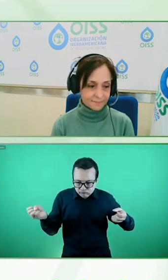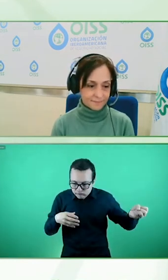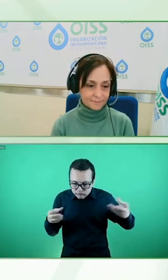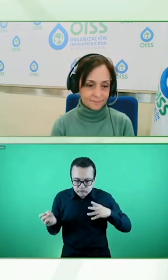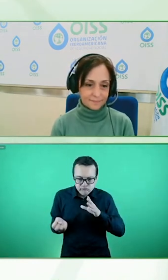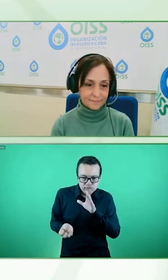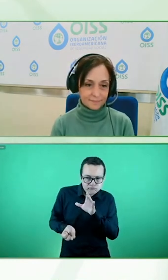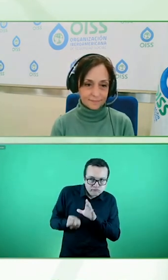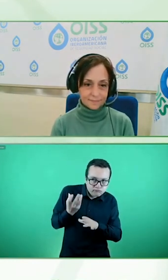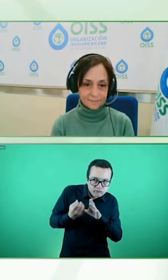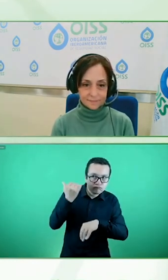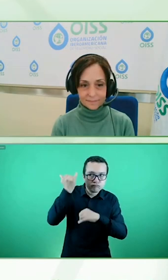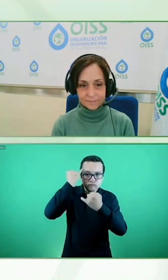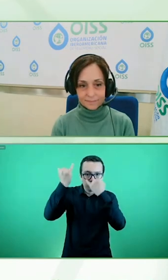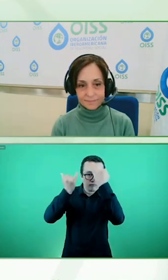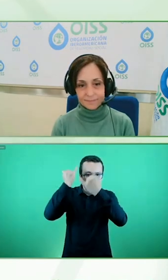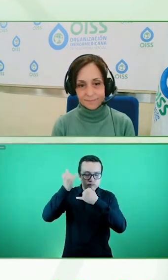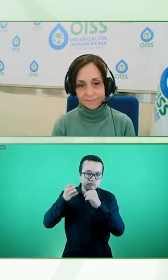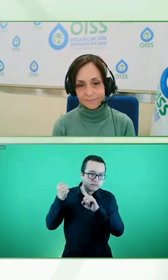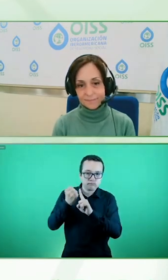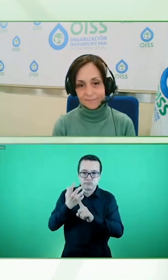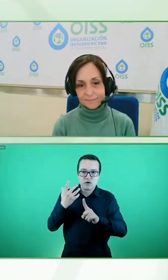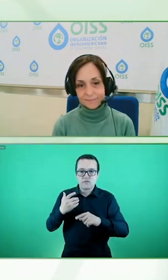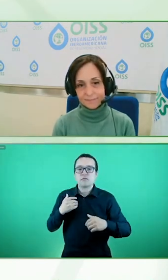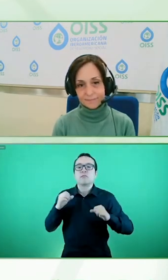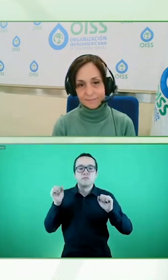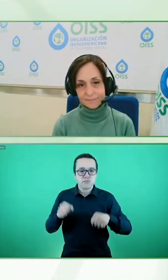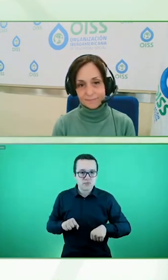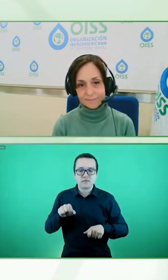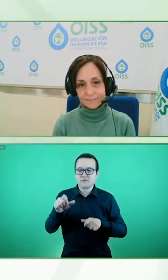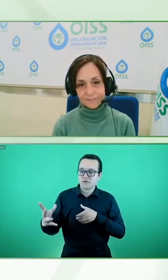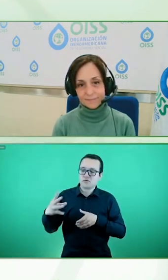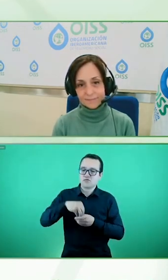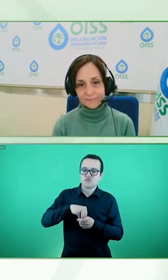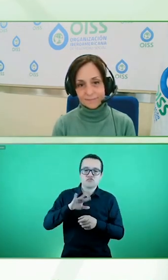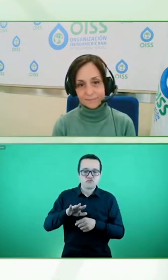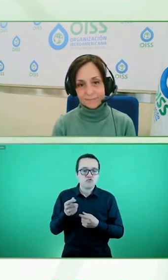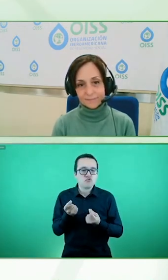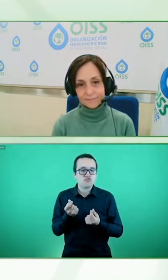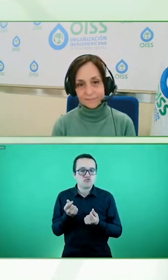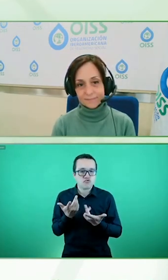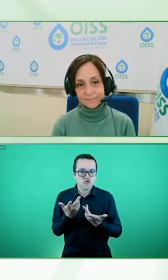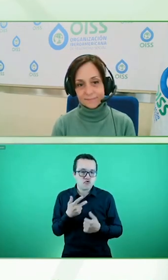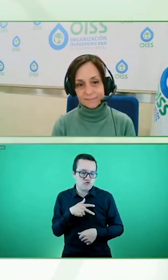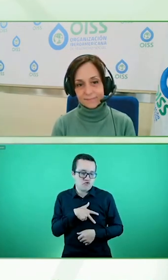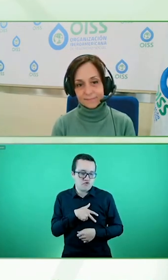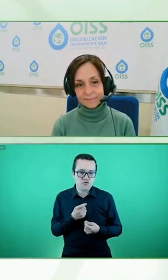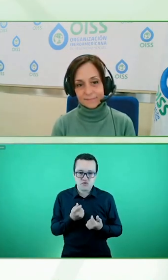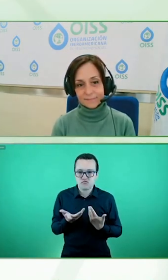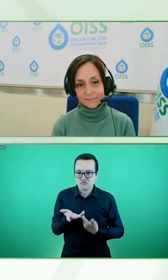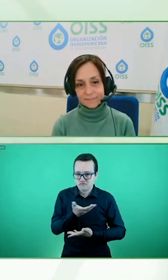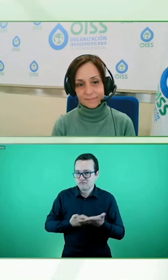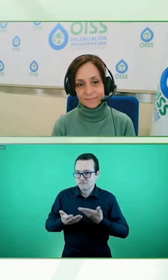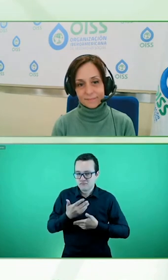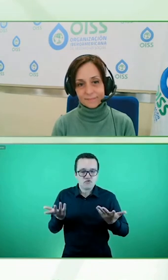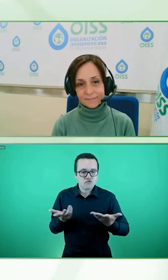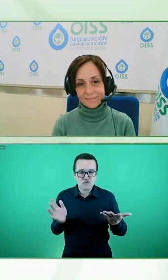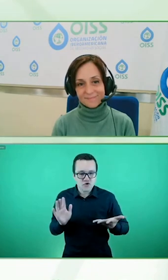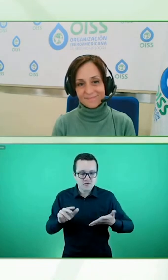faciliten la inclusión socioeconómica de poblaciones vulnerables en América Latina y el Caribe. Lindo desafío, ¿no?